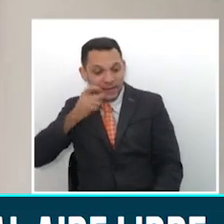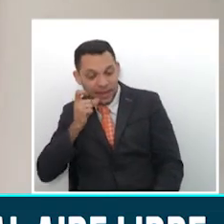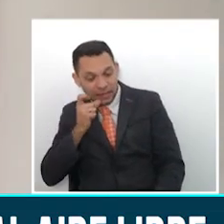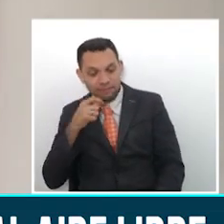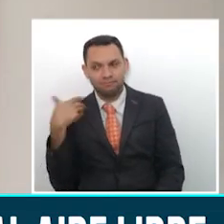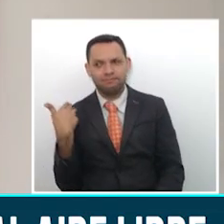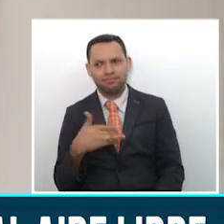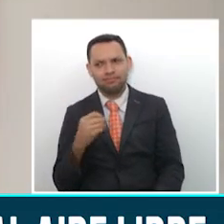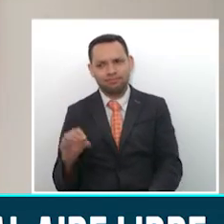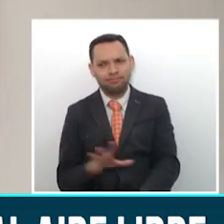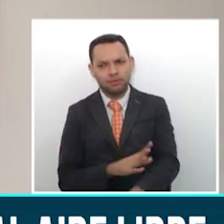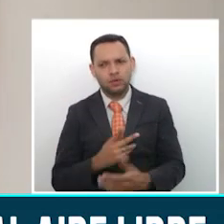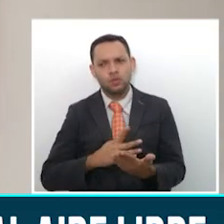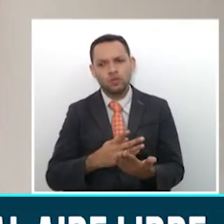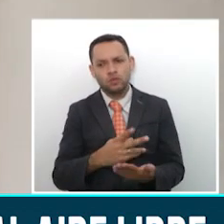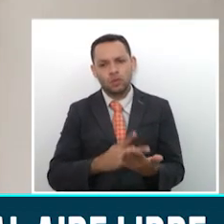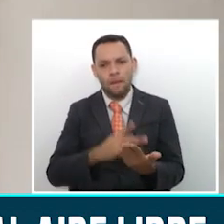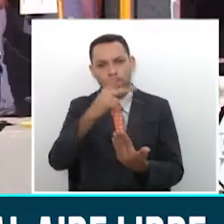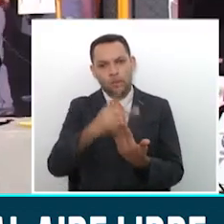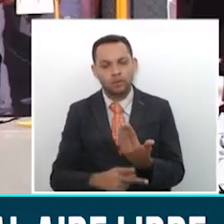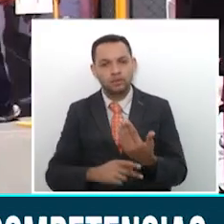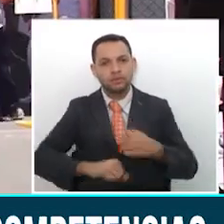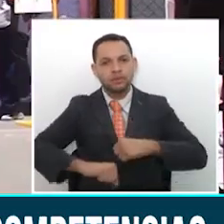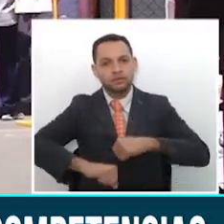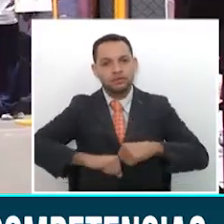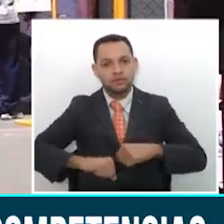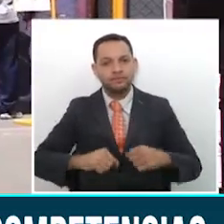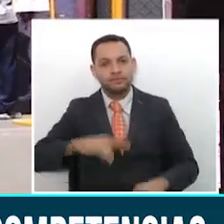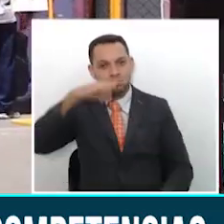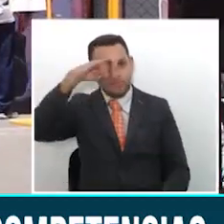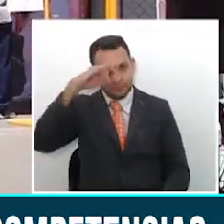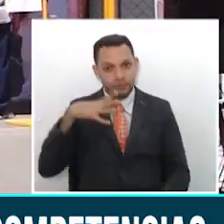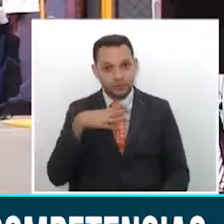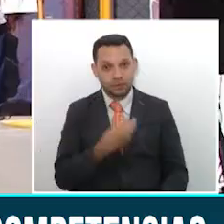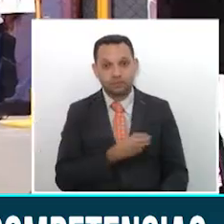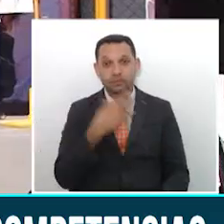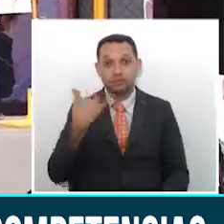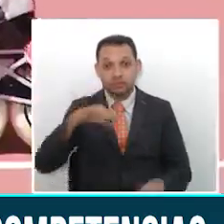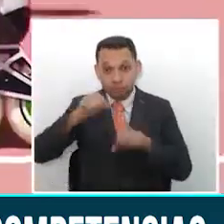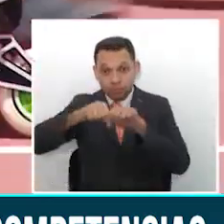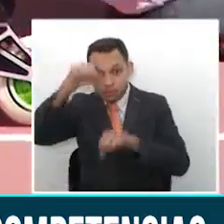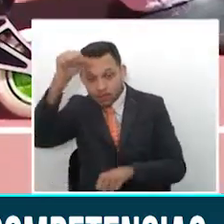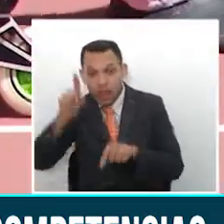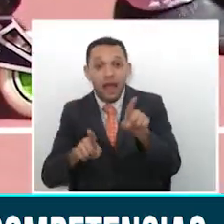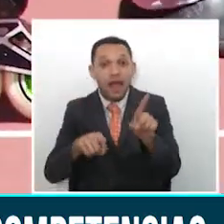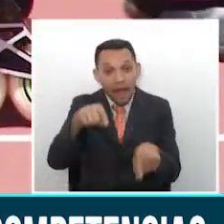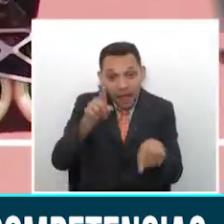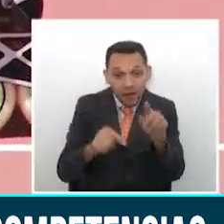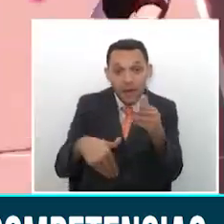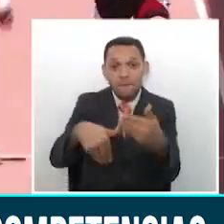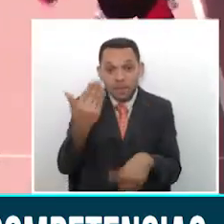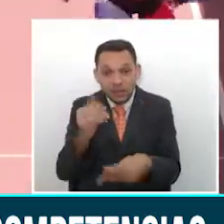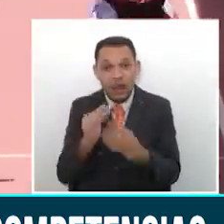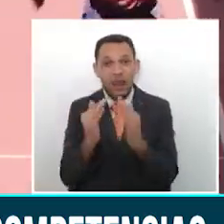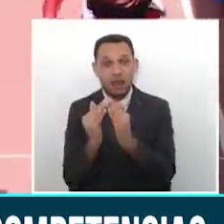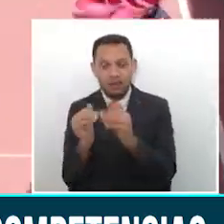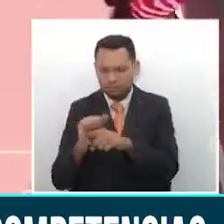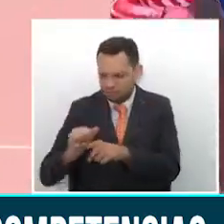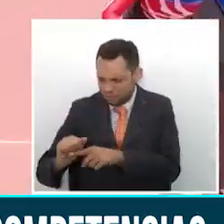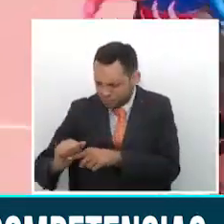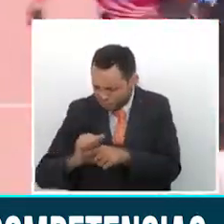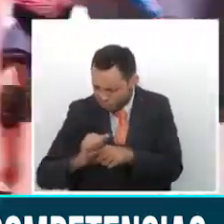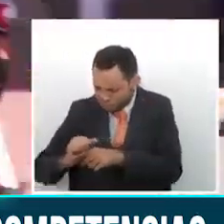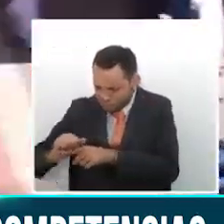proyecto de la pista de patinaje del municipio de Riosucio. Telecafe Noticias conoció que ya algunos deportistas están comenzando a entrenar. Se están